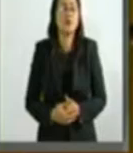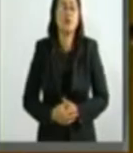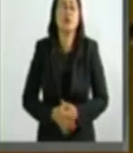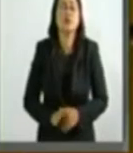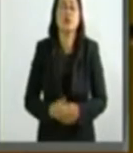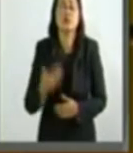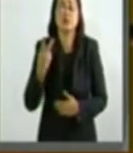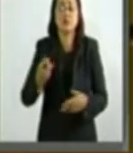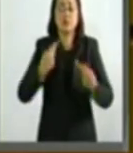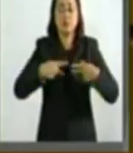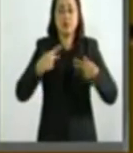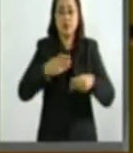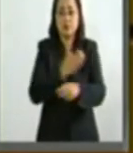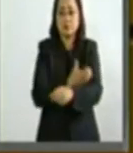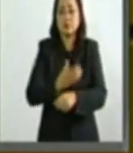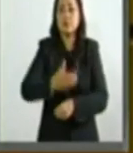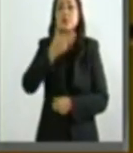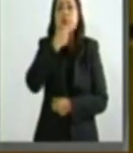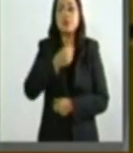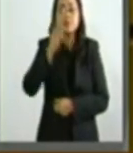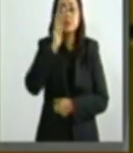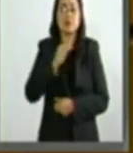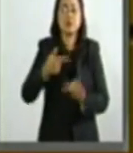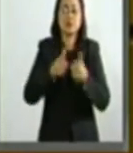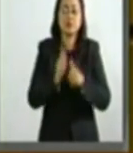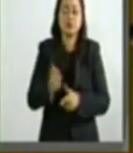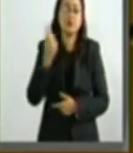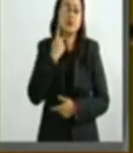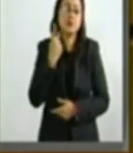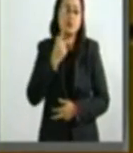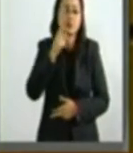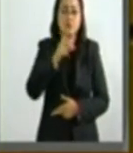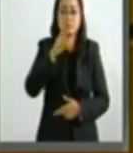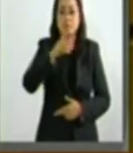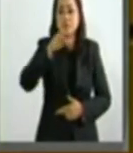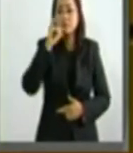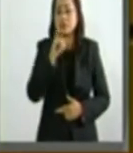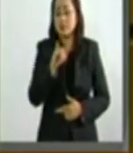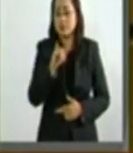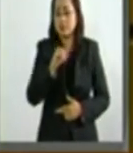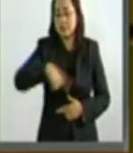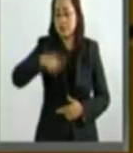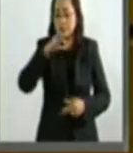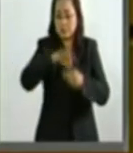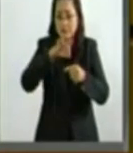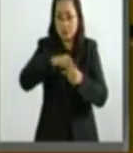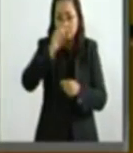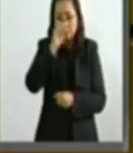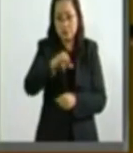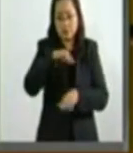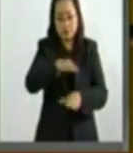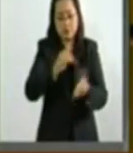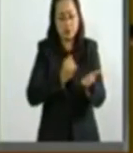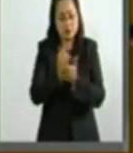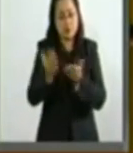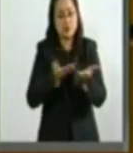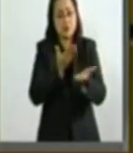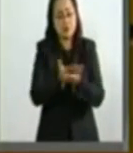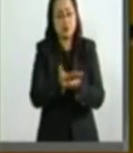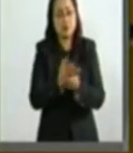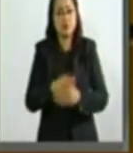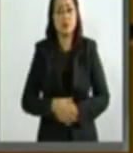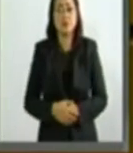compañeras y compañeros, el Grupo Parlamentario del PRI votará a favor del presente dictamen